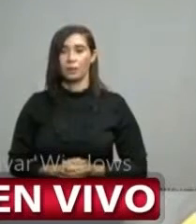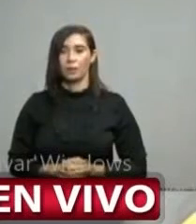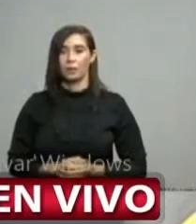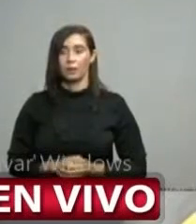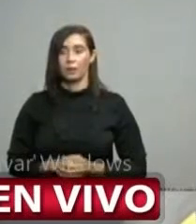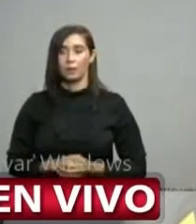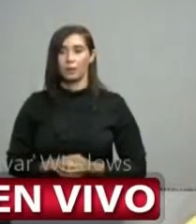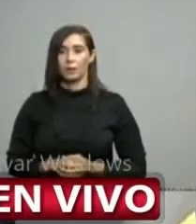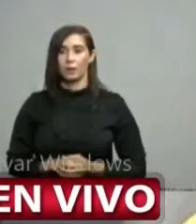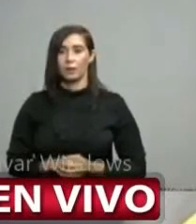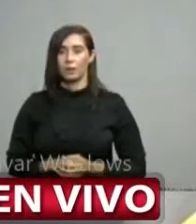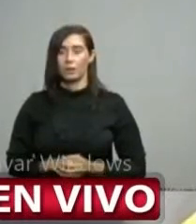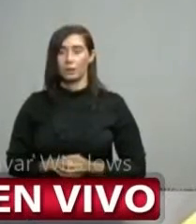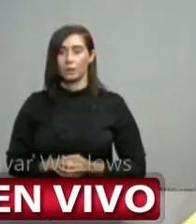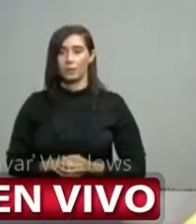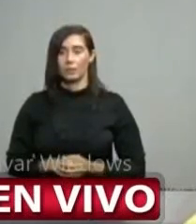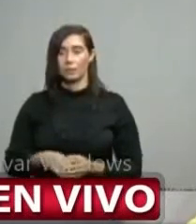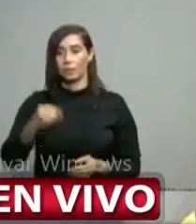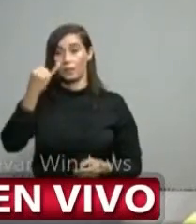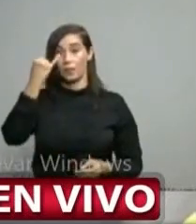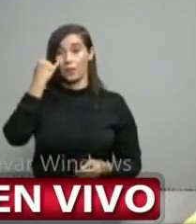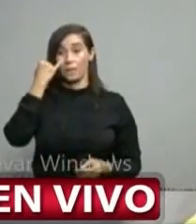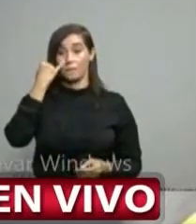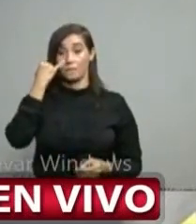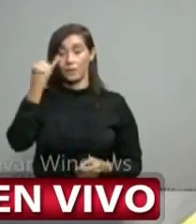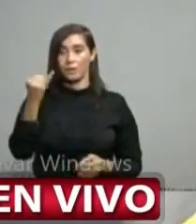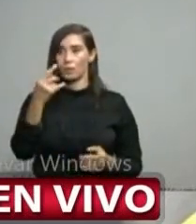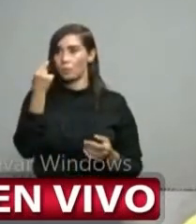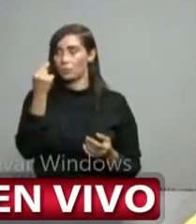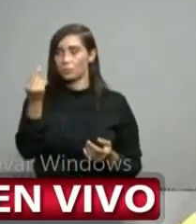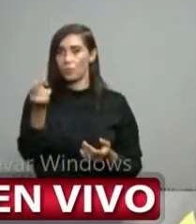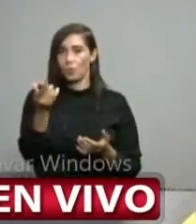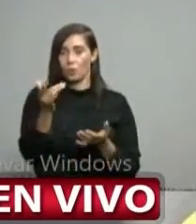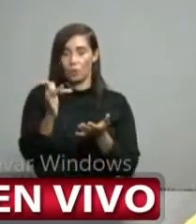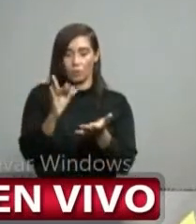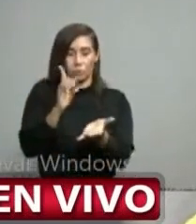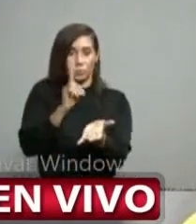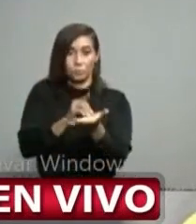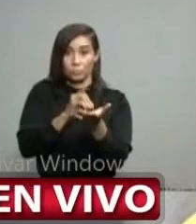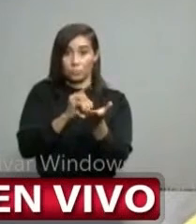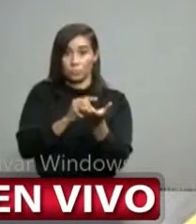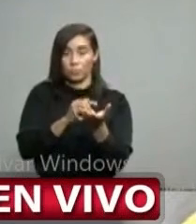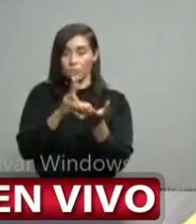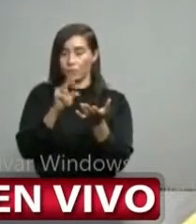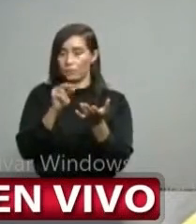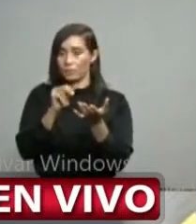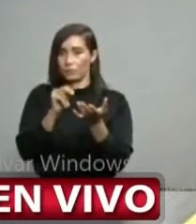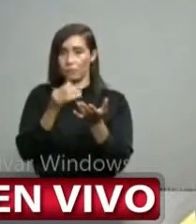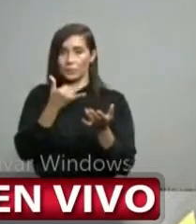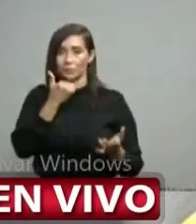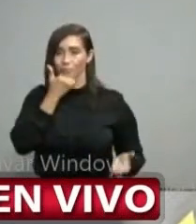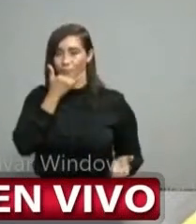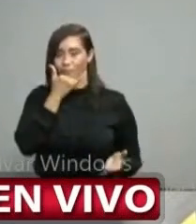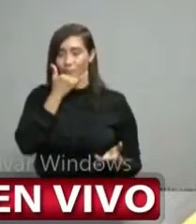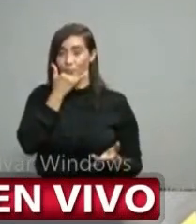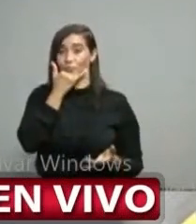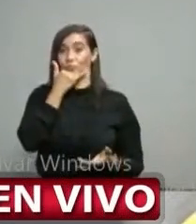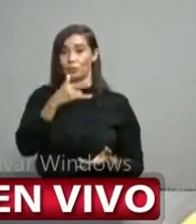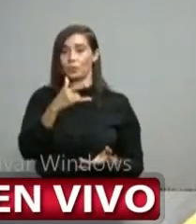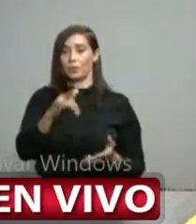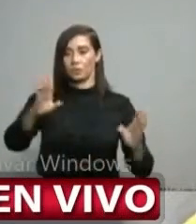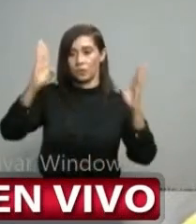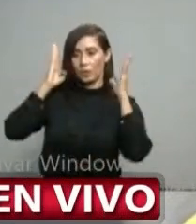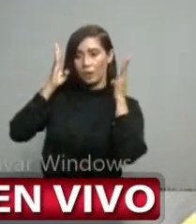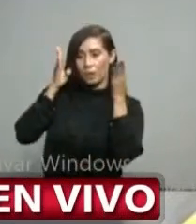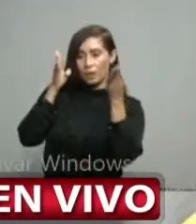como un fenómeno estrictamente clínico creo que es uno de los grandes errores que se comete